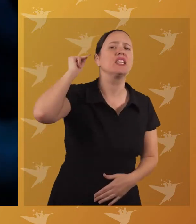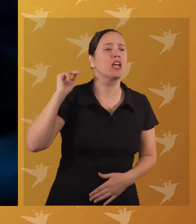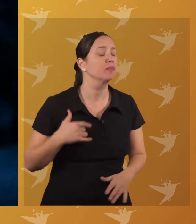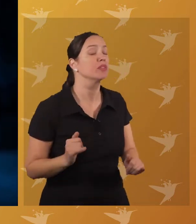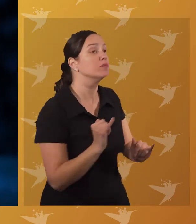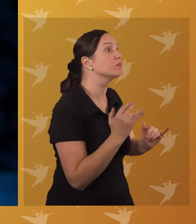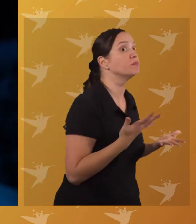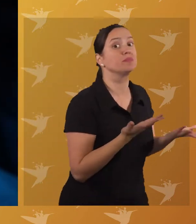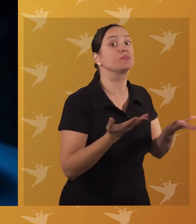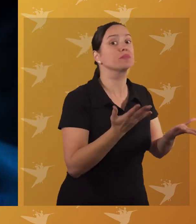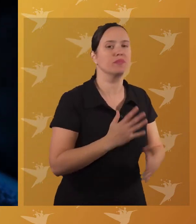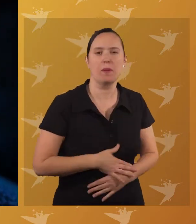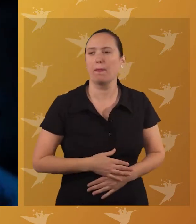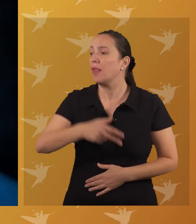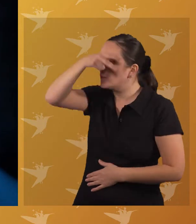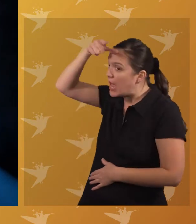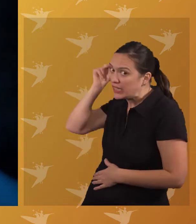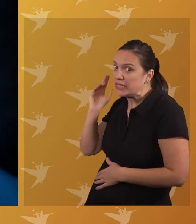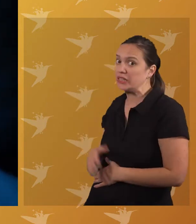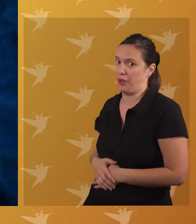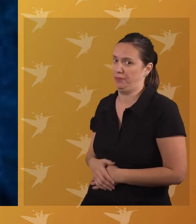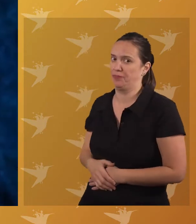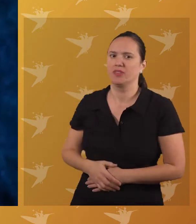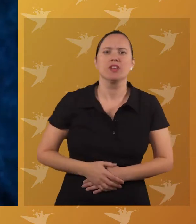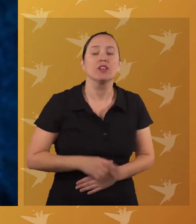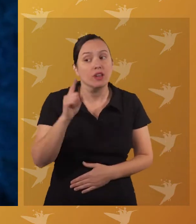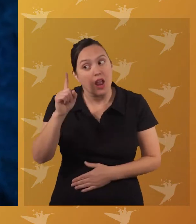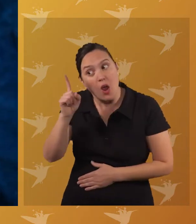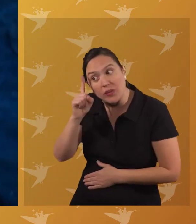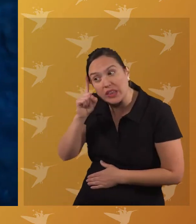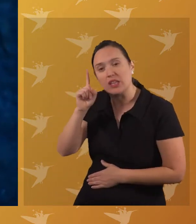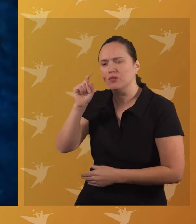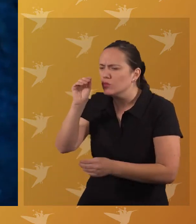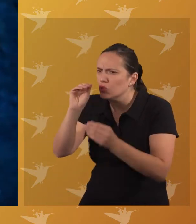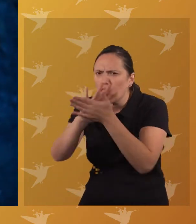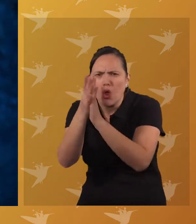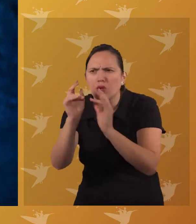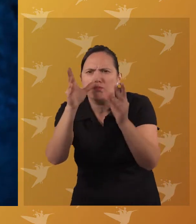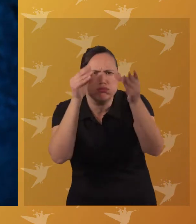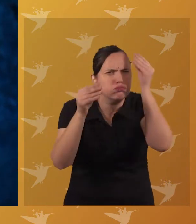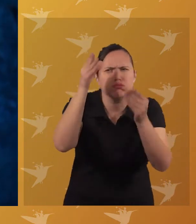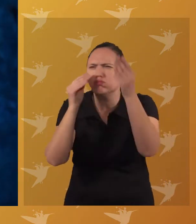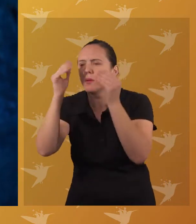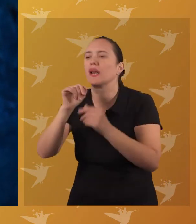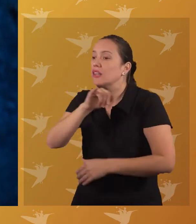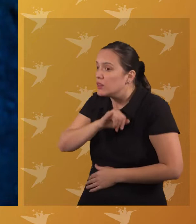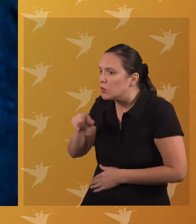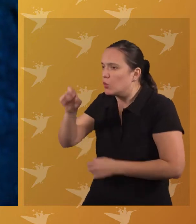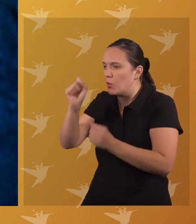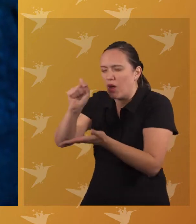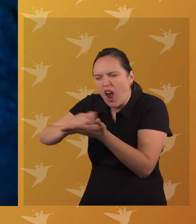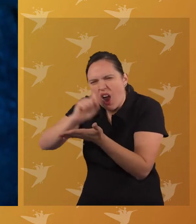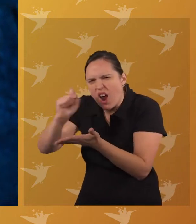¡Margarita! Sí, señor Margarita Asegúrate de recordar cada detalle Para que